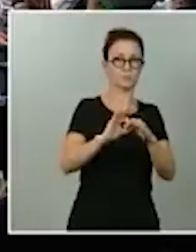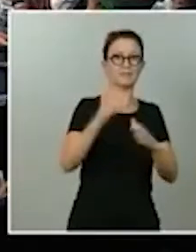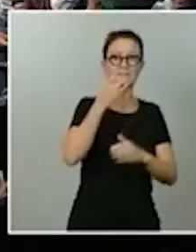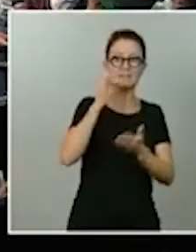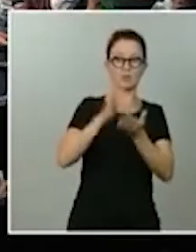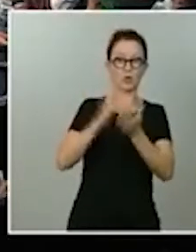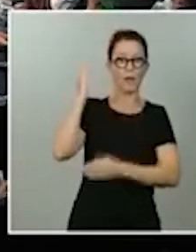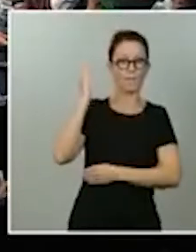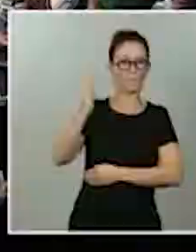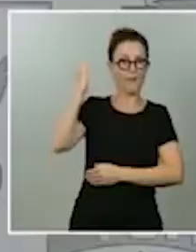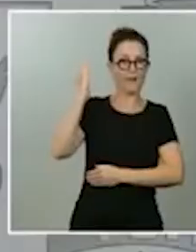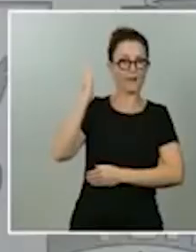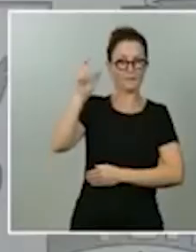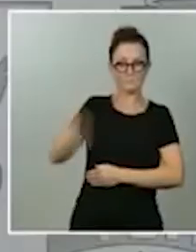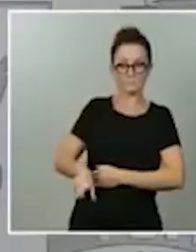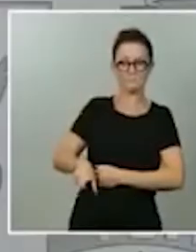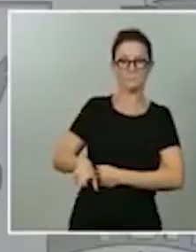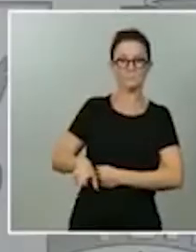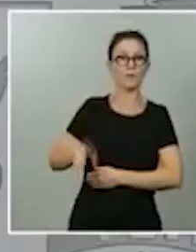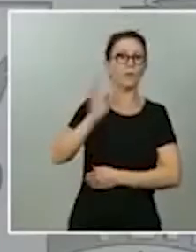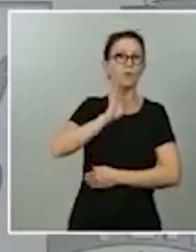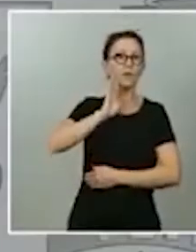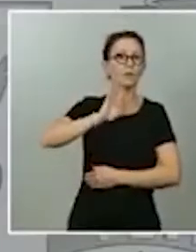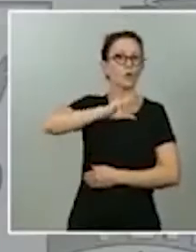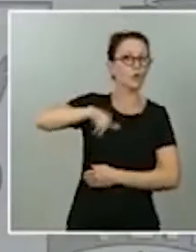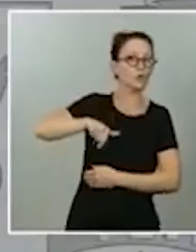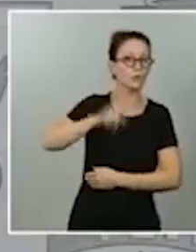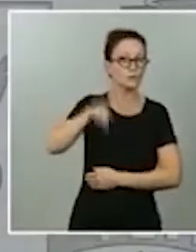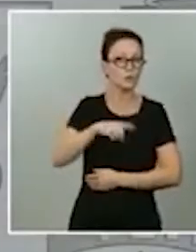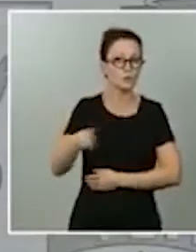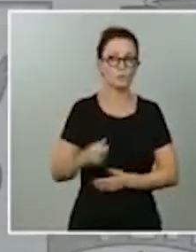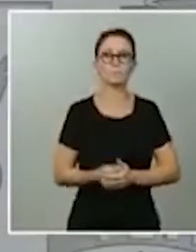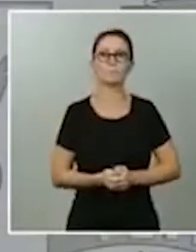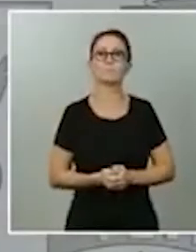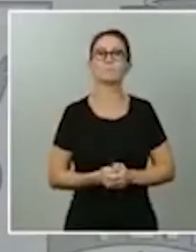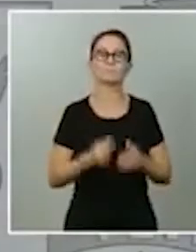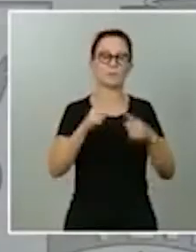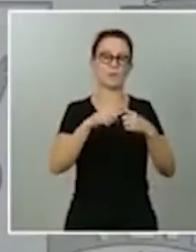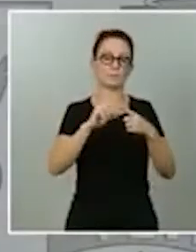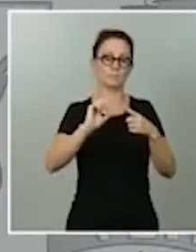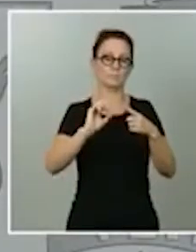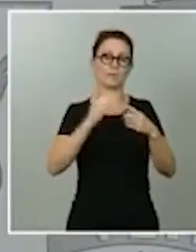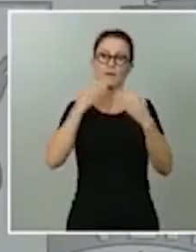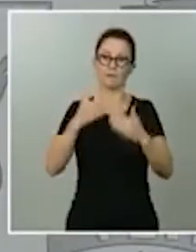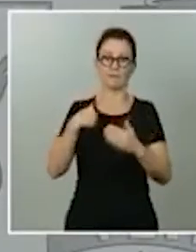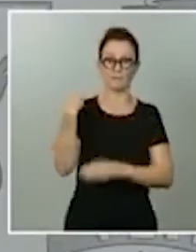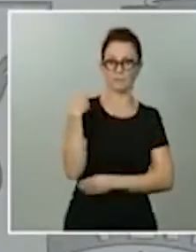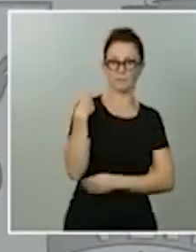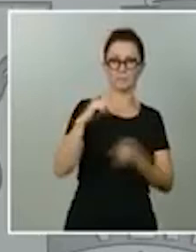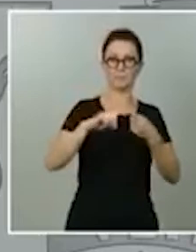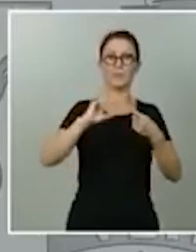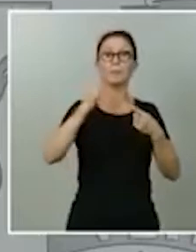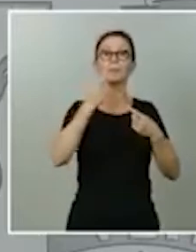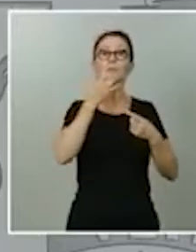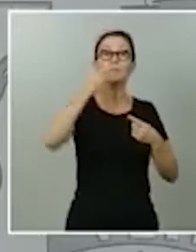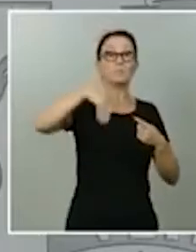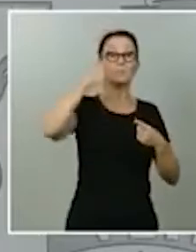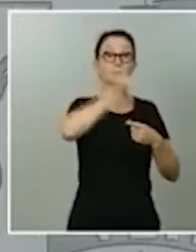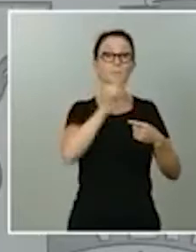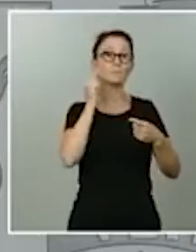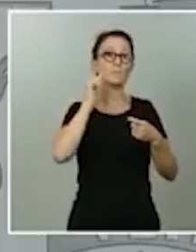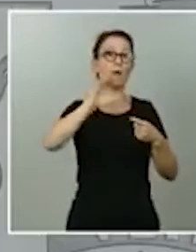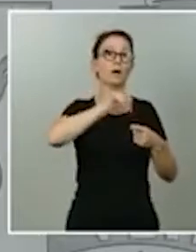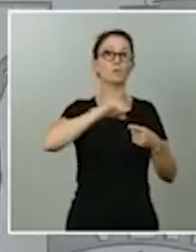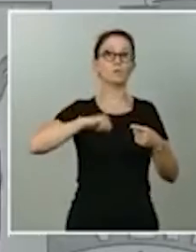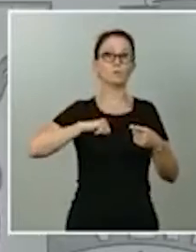Bueno, gracias Jorge por sus preguntas en relación con la primera si hay un presidente o presidente autonómico que pide la activación del estado de